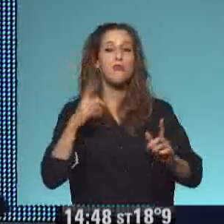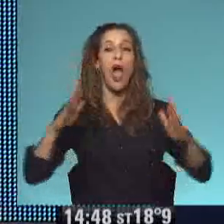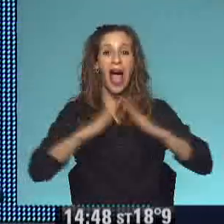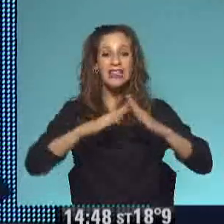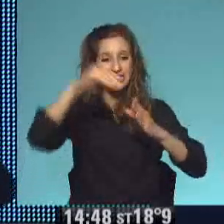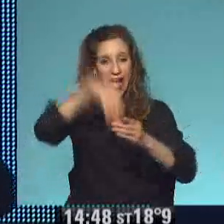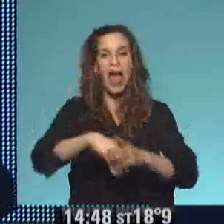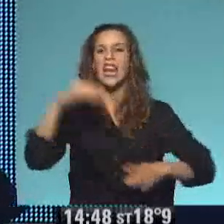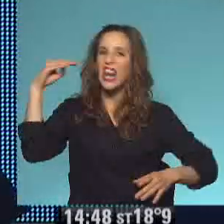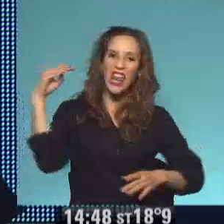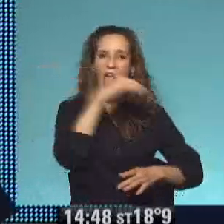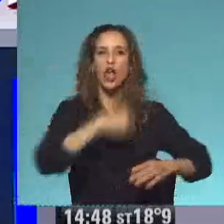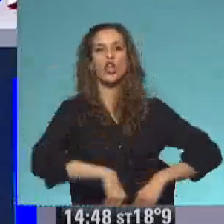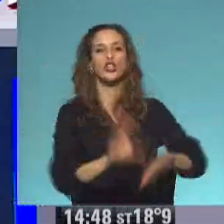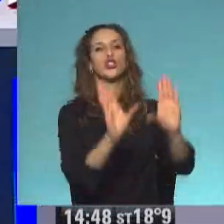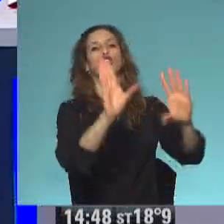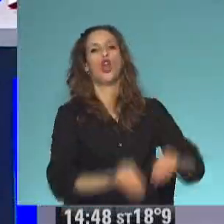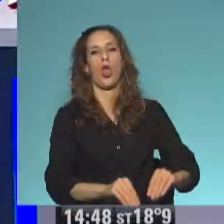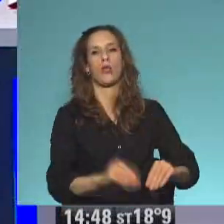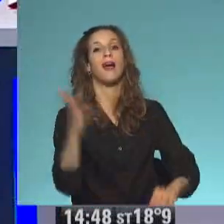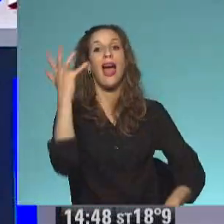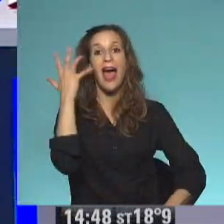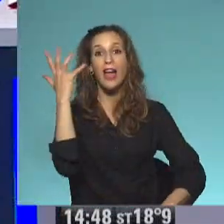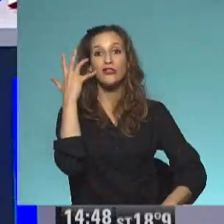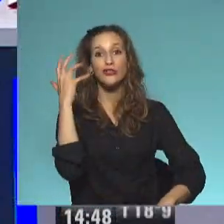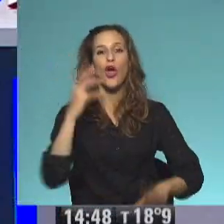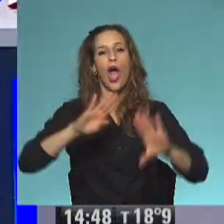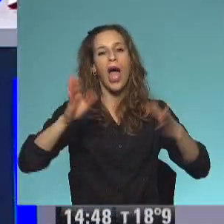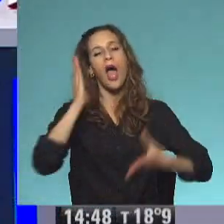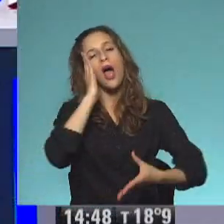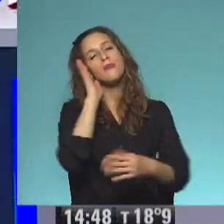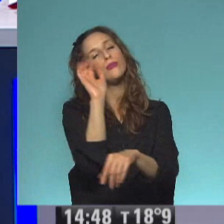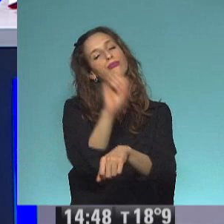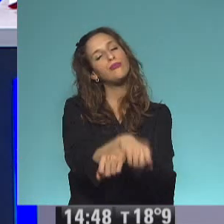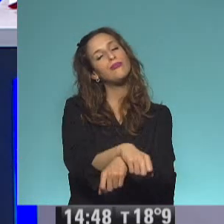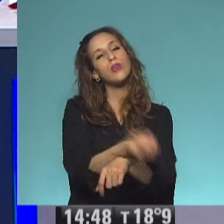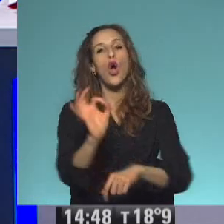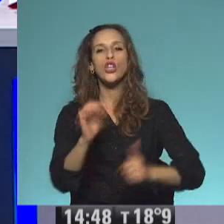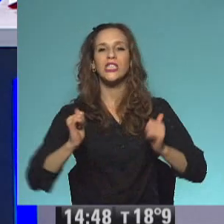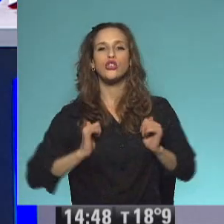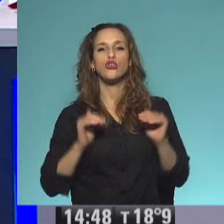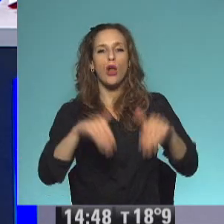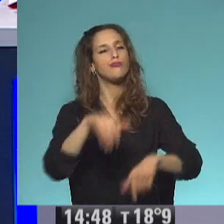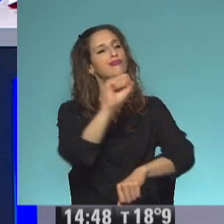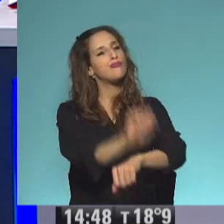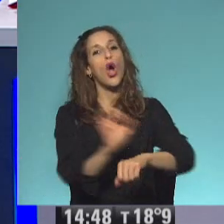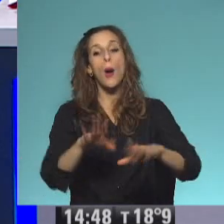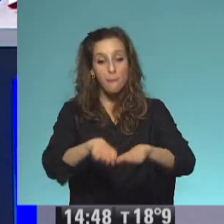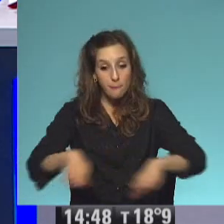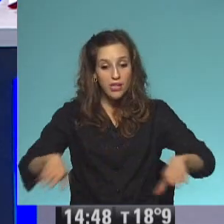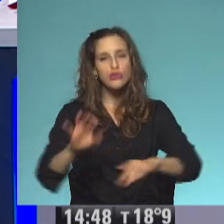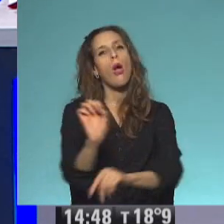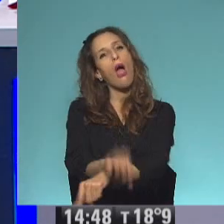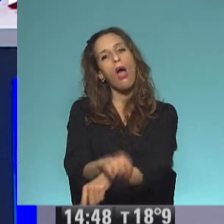el gato verde. Perfecto. Entonces cuando se sentaba en la cama. Lo veía. Lo veía. Cuando se sentaba en la butaca, lo veía. Cuando se quedaba dormido en el piso, lo